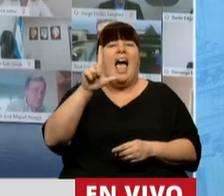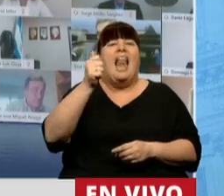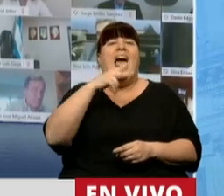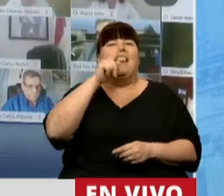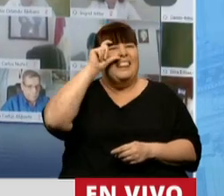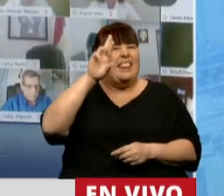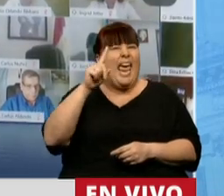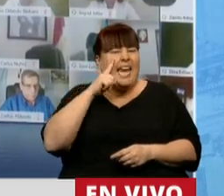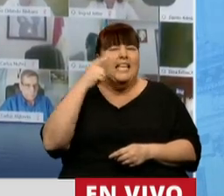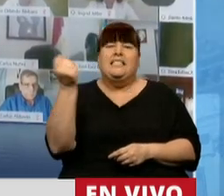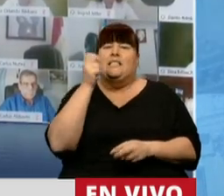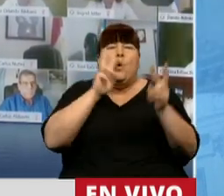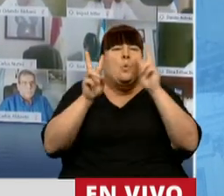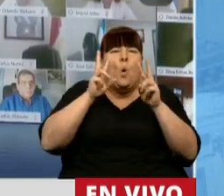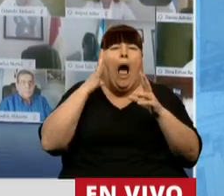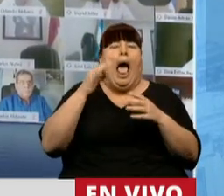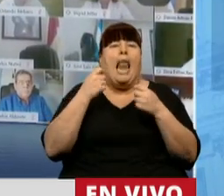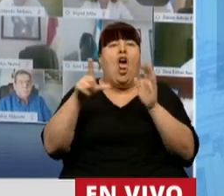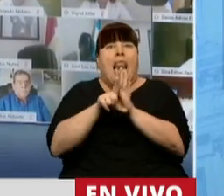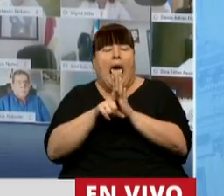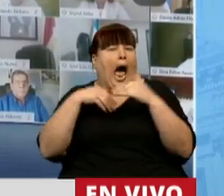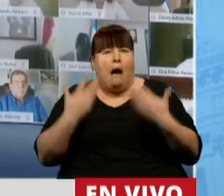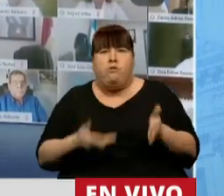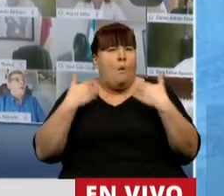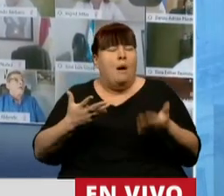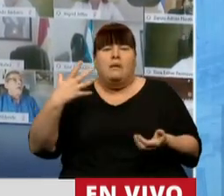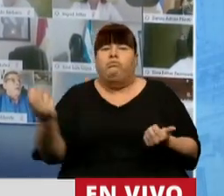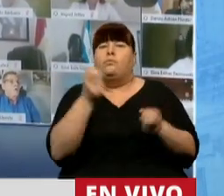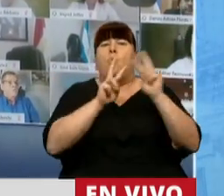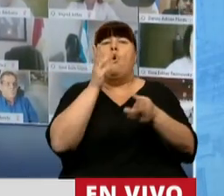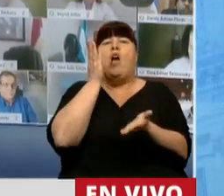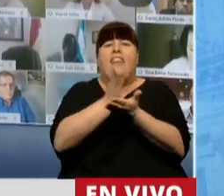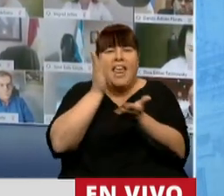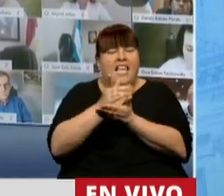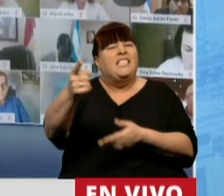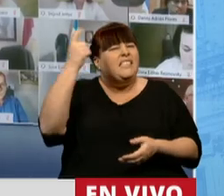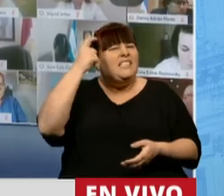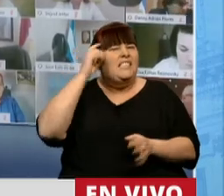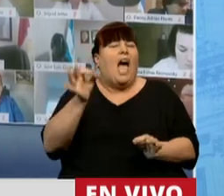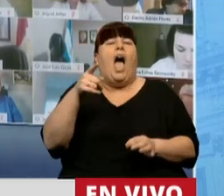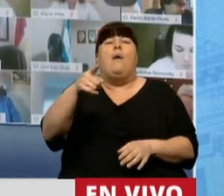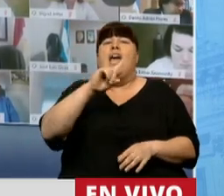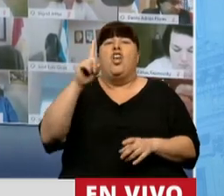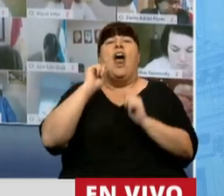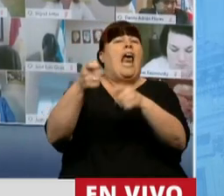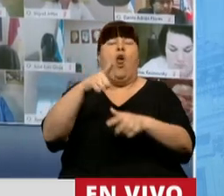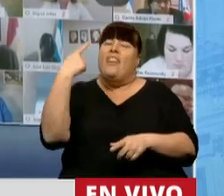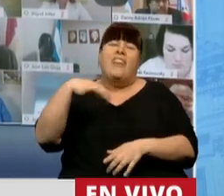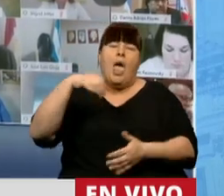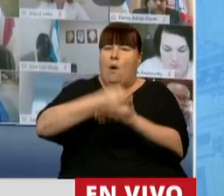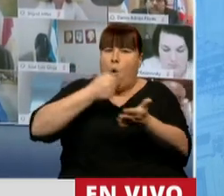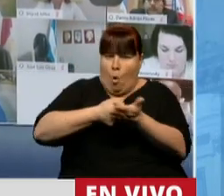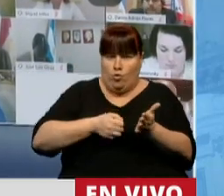que buscó cualquier resquicio que le daba la ley para conquistar un derecho porque tenía conciencia que nadie se lo iba a regalar.